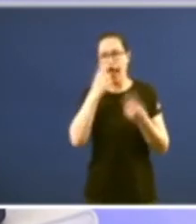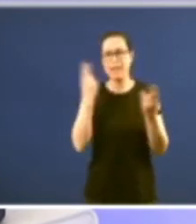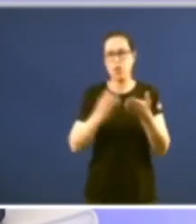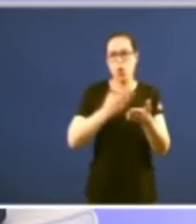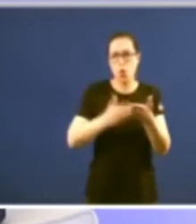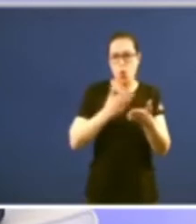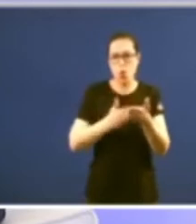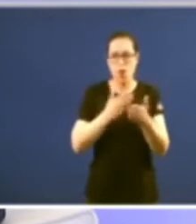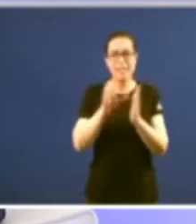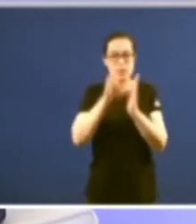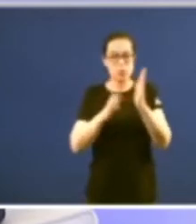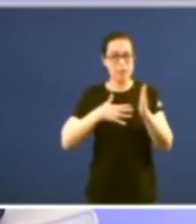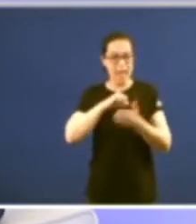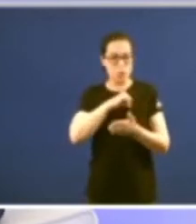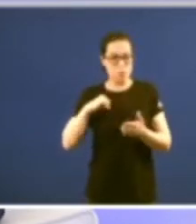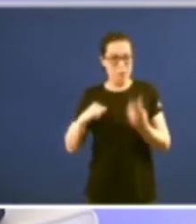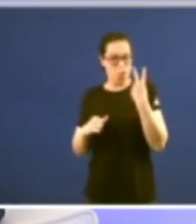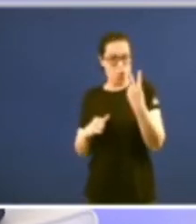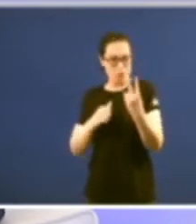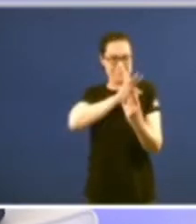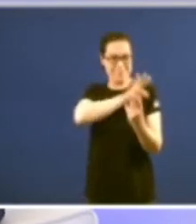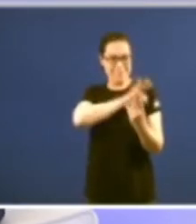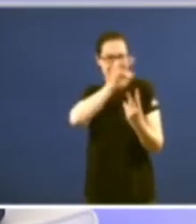de Autonomía nunha caixa que tamén me pediron que fixera unha pequena